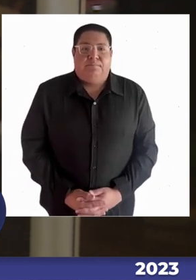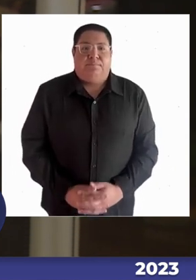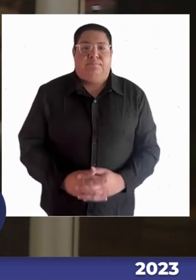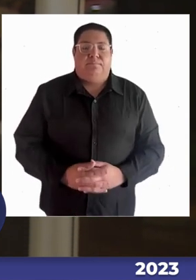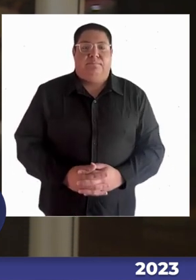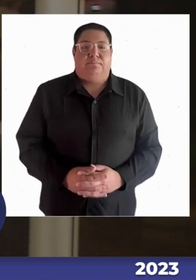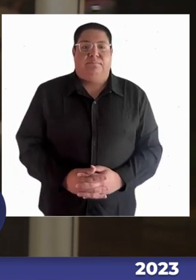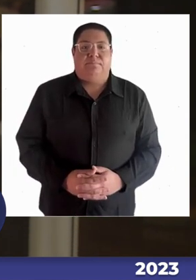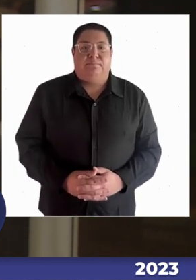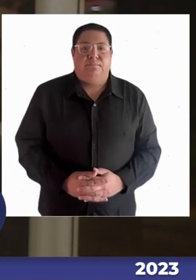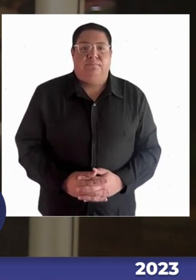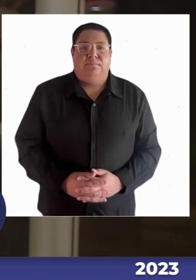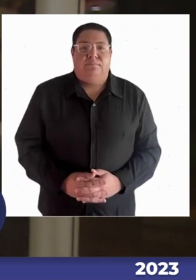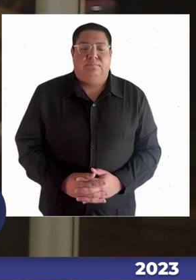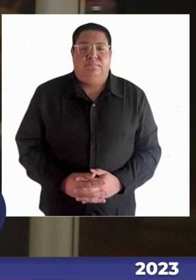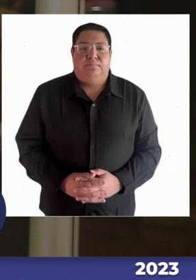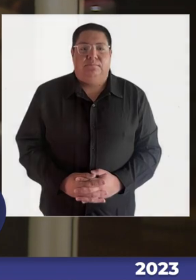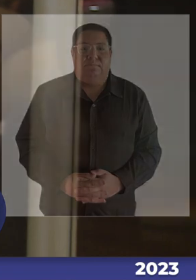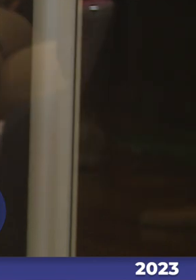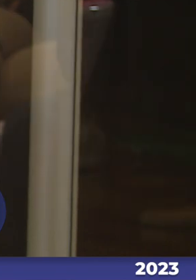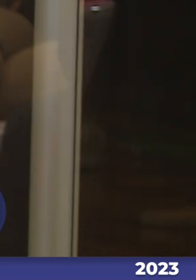porque además nos quedan muy poquitos minutos.